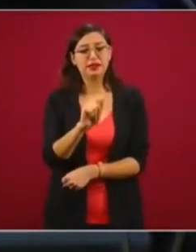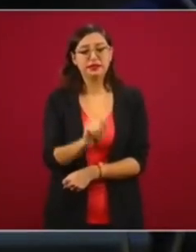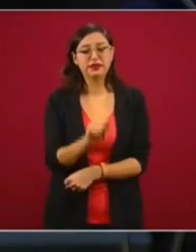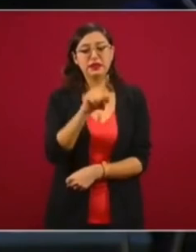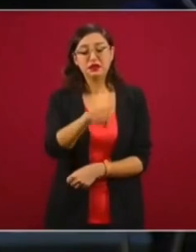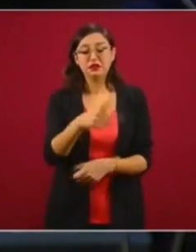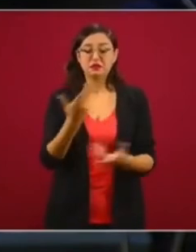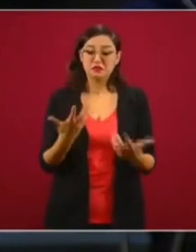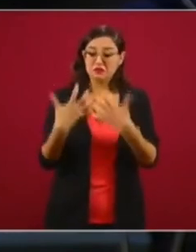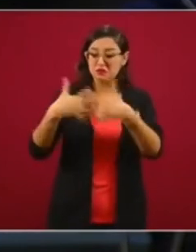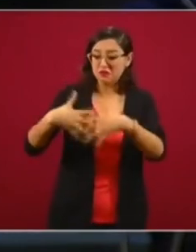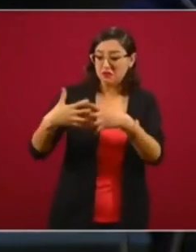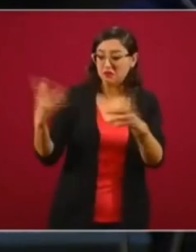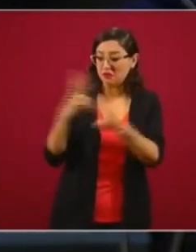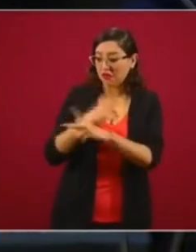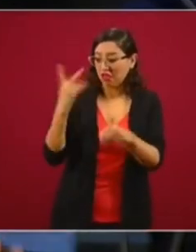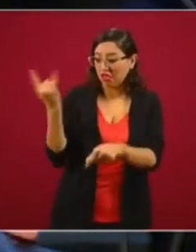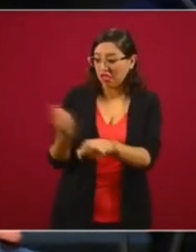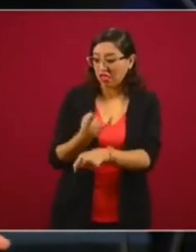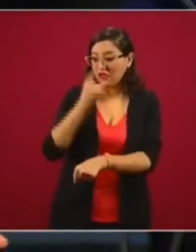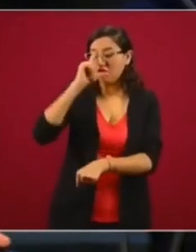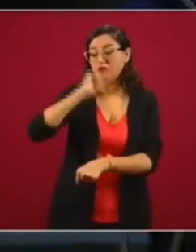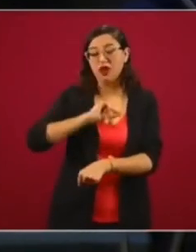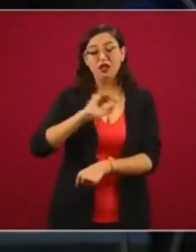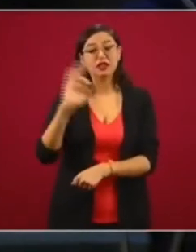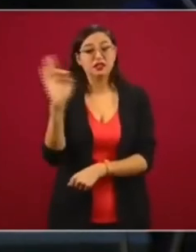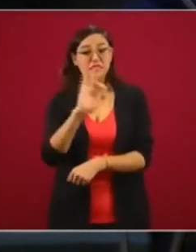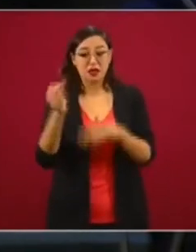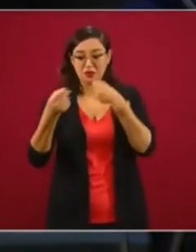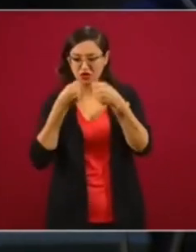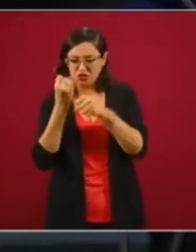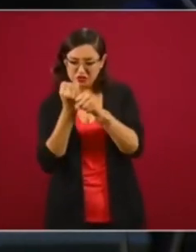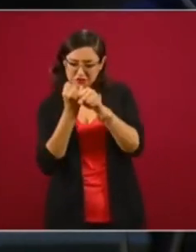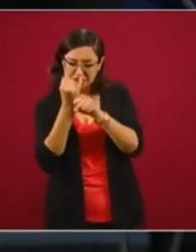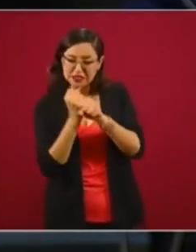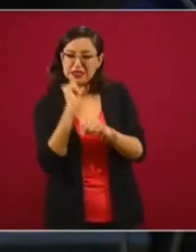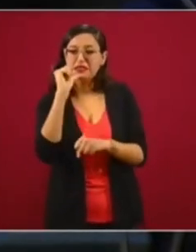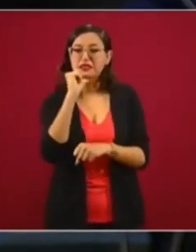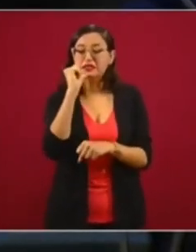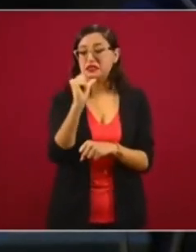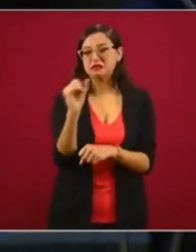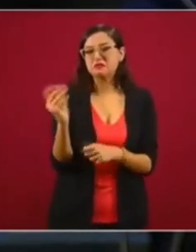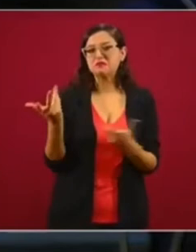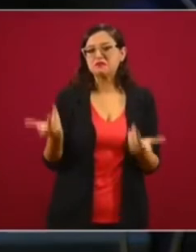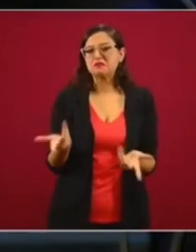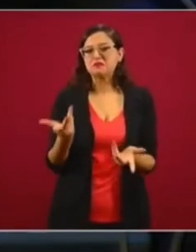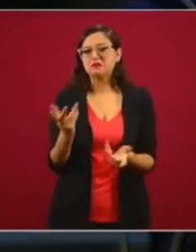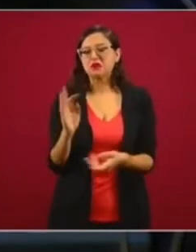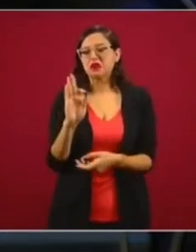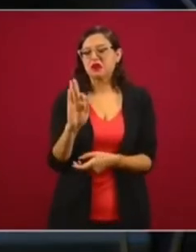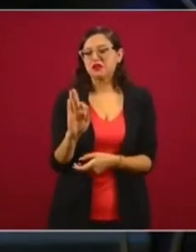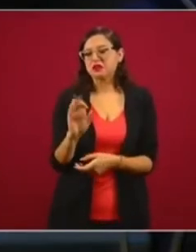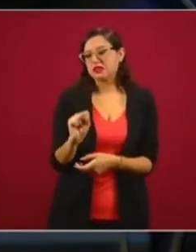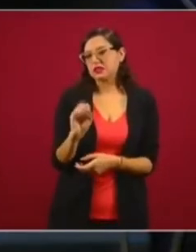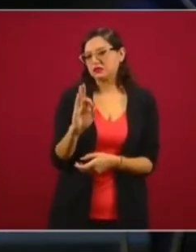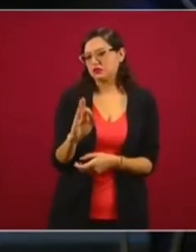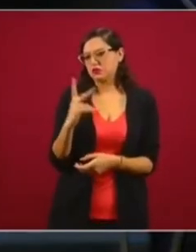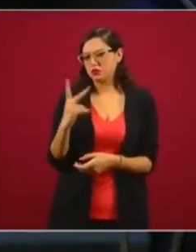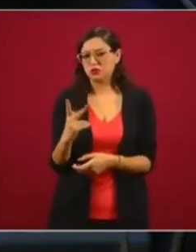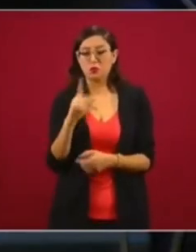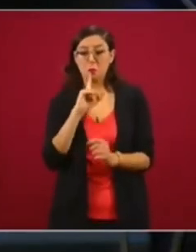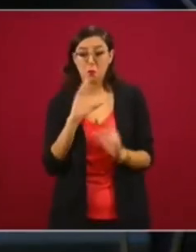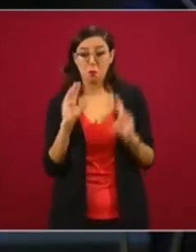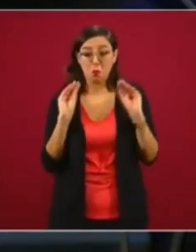investigación periodística, por esta investigación que abrió a raíz de esa nota la función pública, ¿se habrían